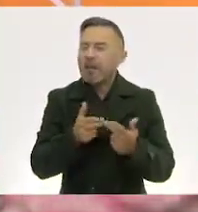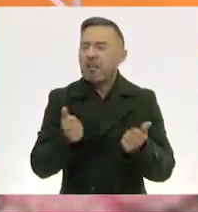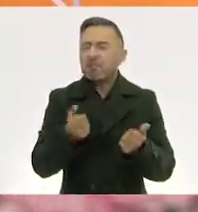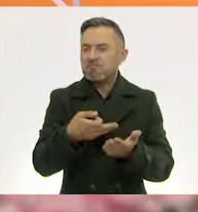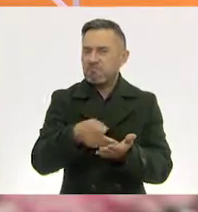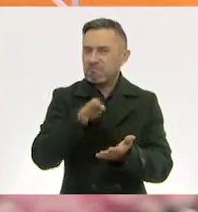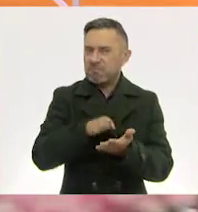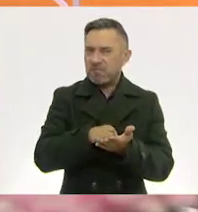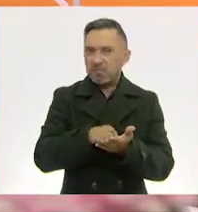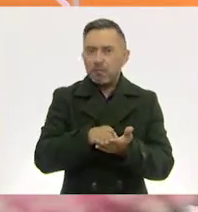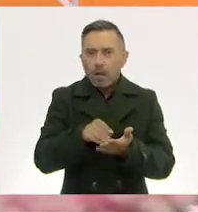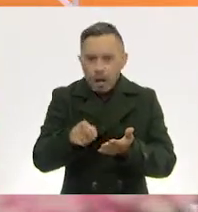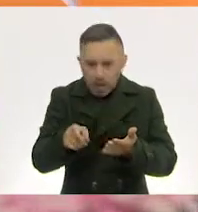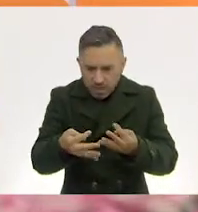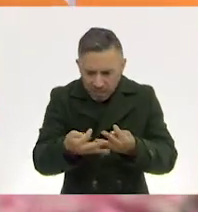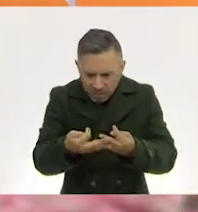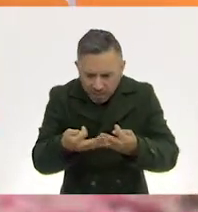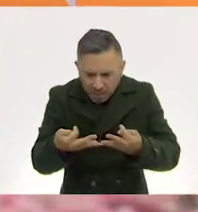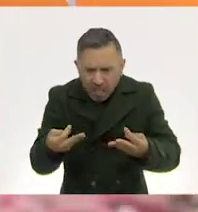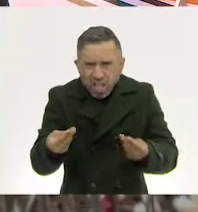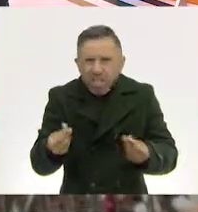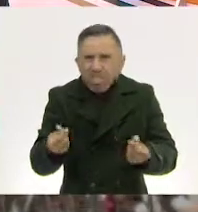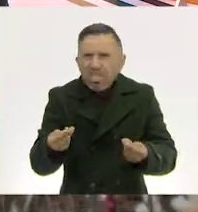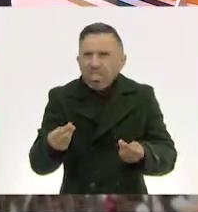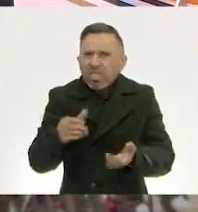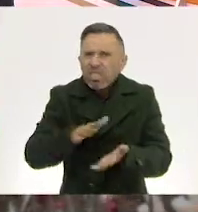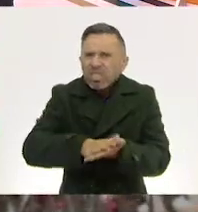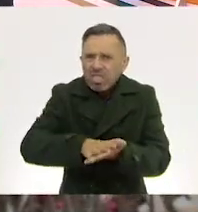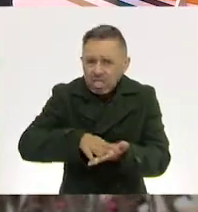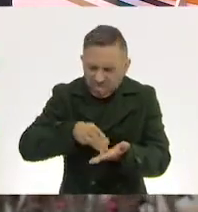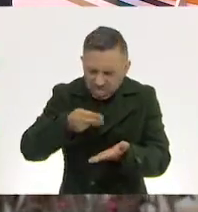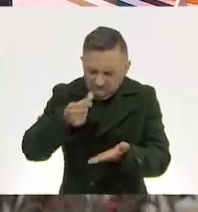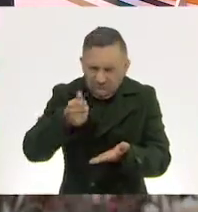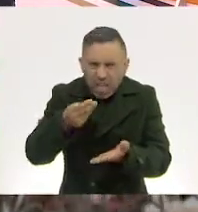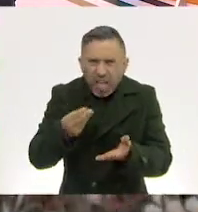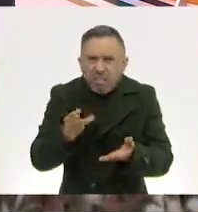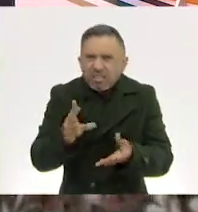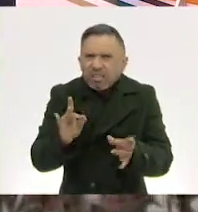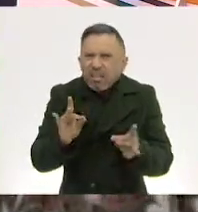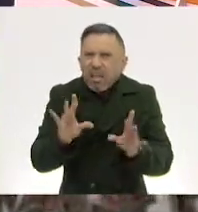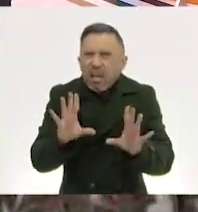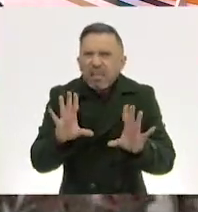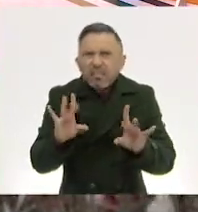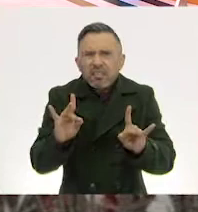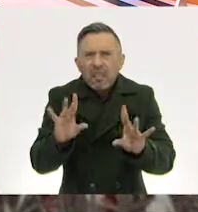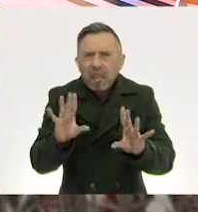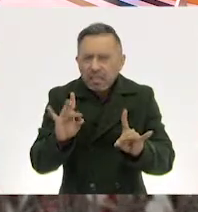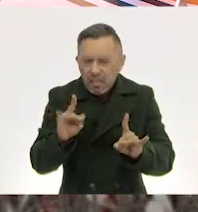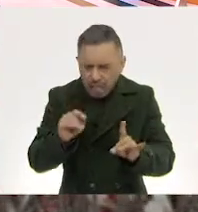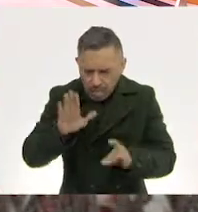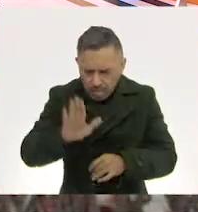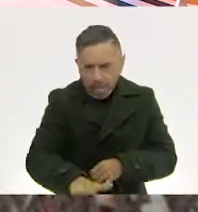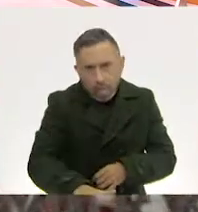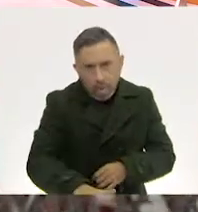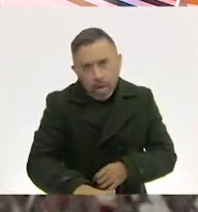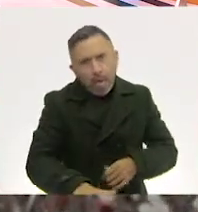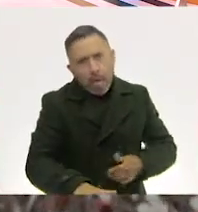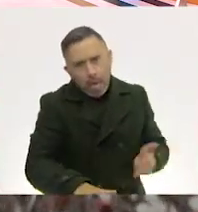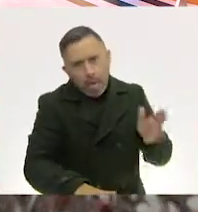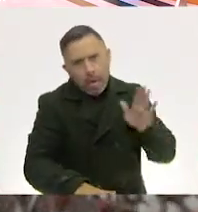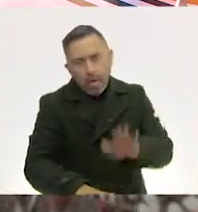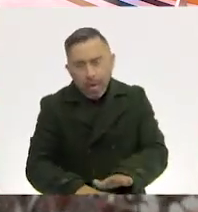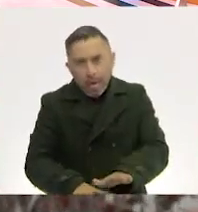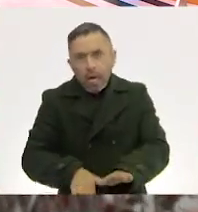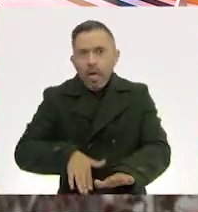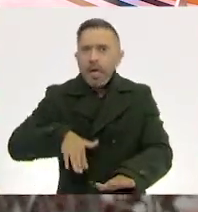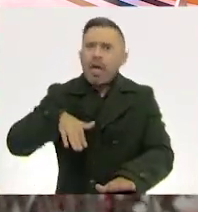Barro. Barro. Barro espeso y pegajoso. Por encima,